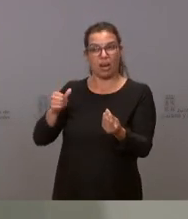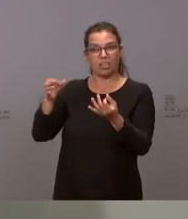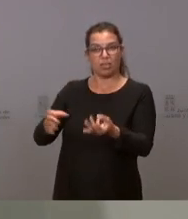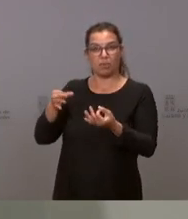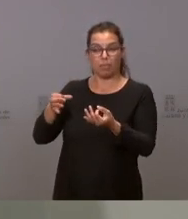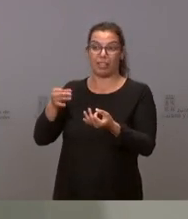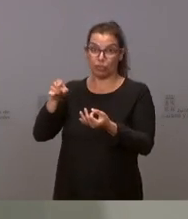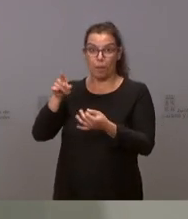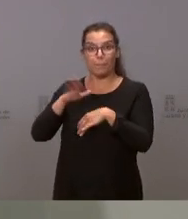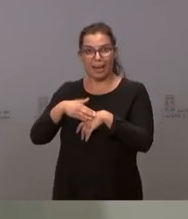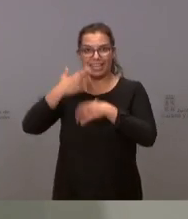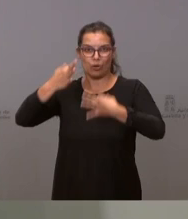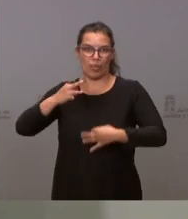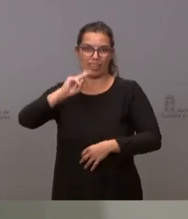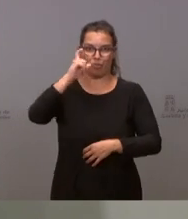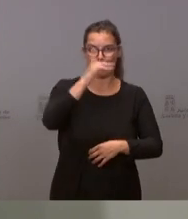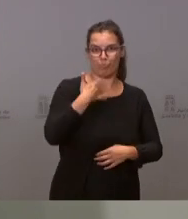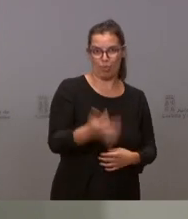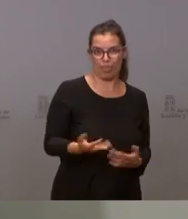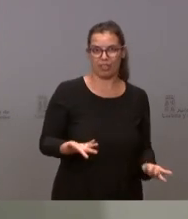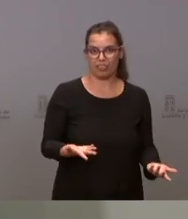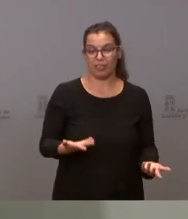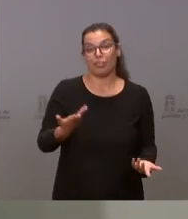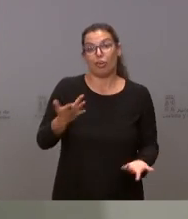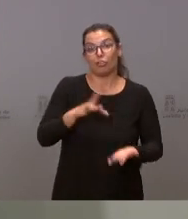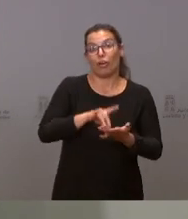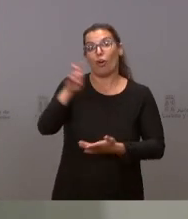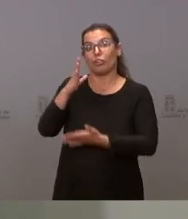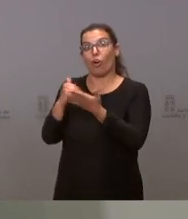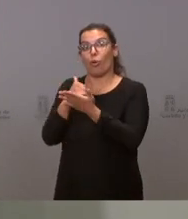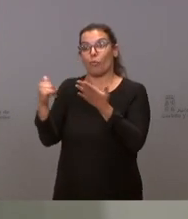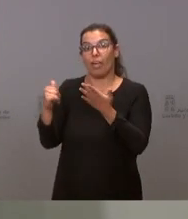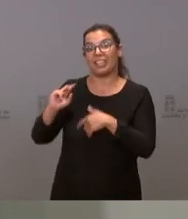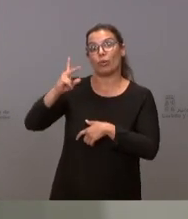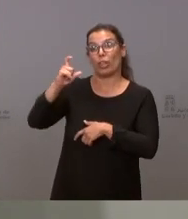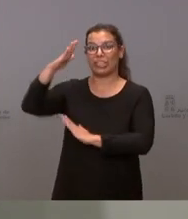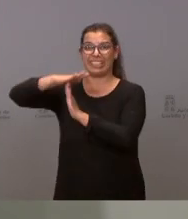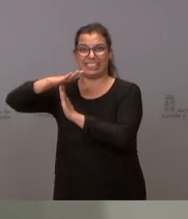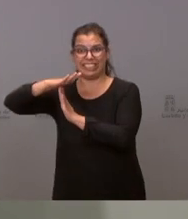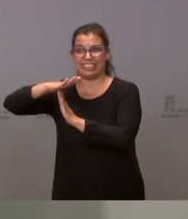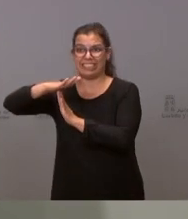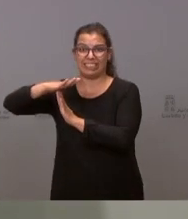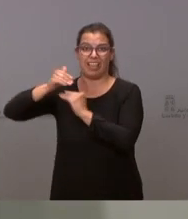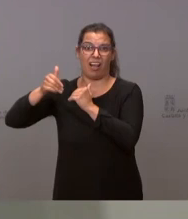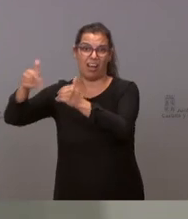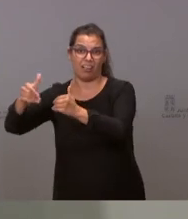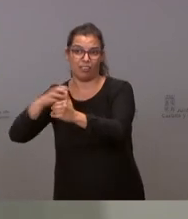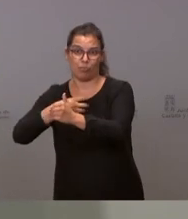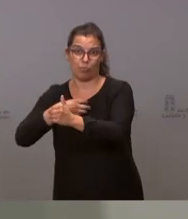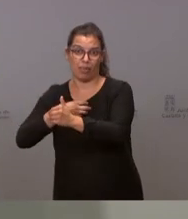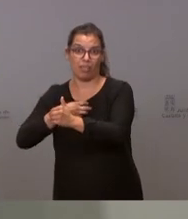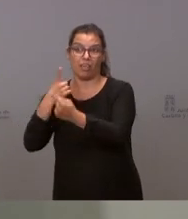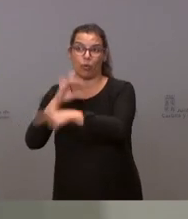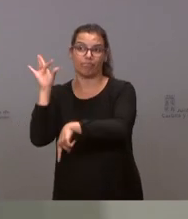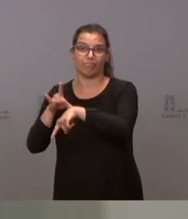asegurar las segundas dosis luego ocurre que hay comunidades que no pueden poner las segundas dosis en tiempo informa y que tenemos enfermos